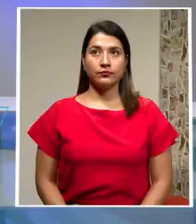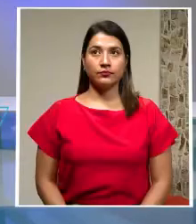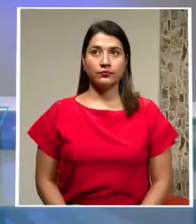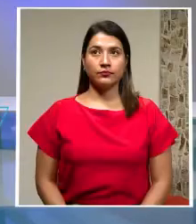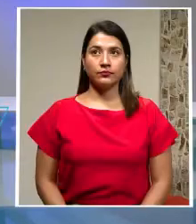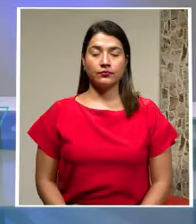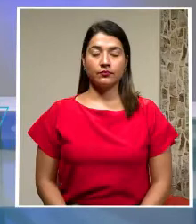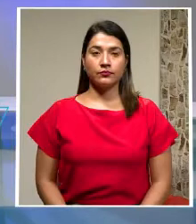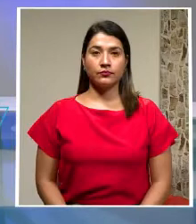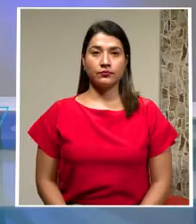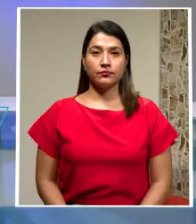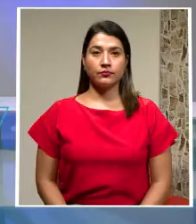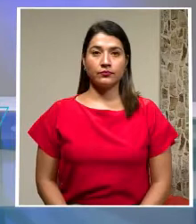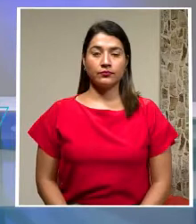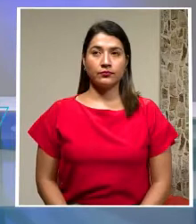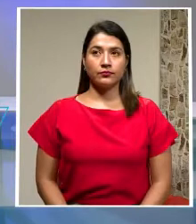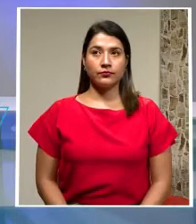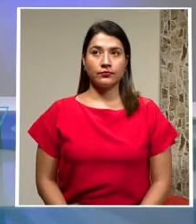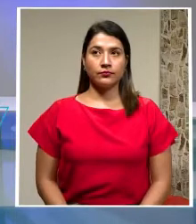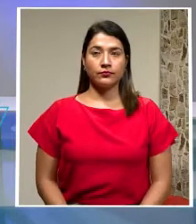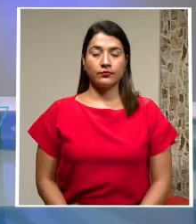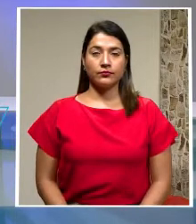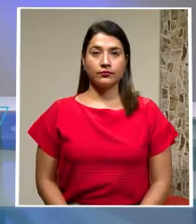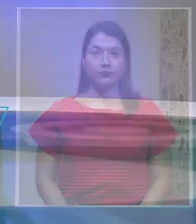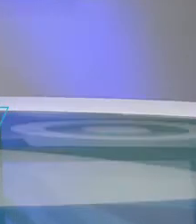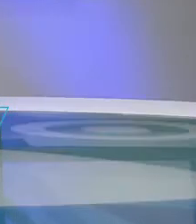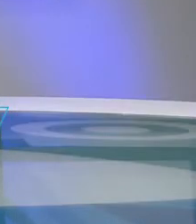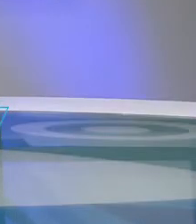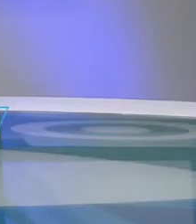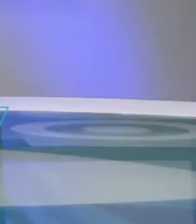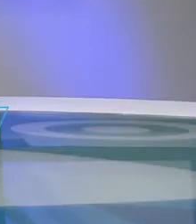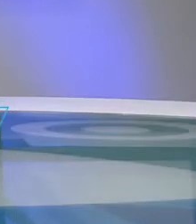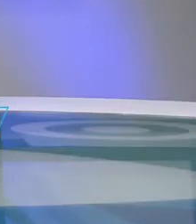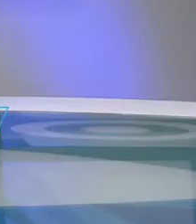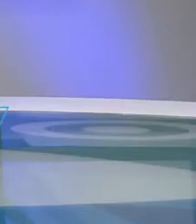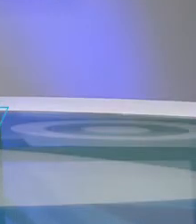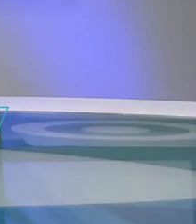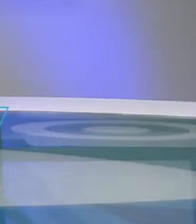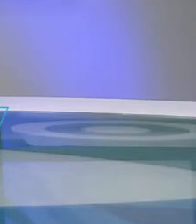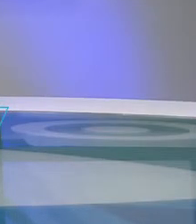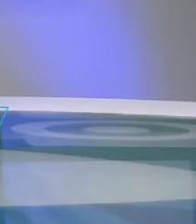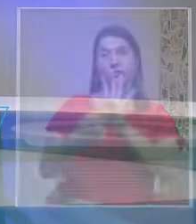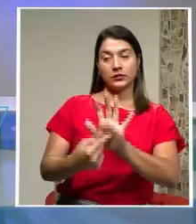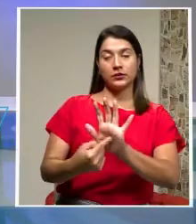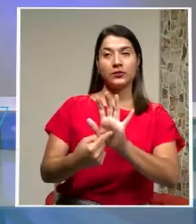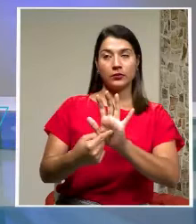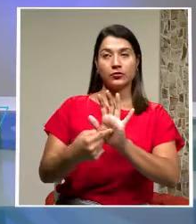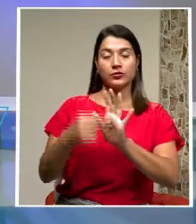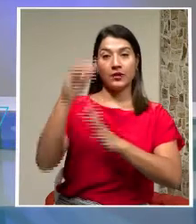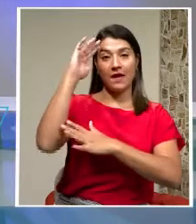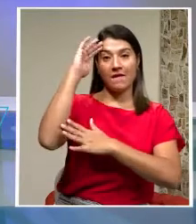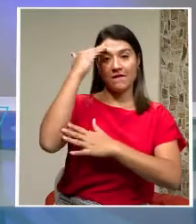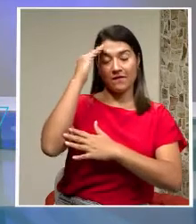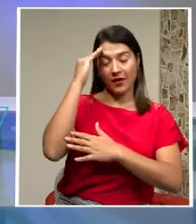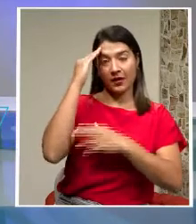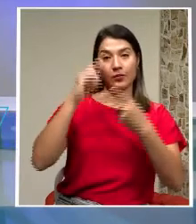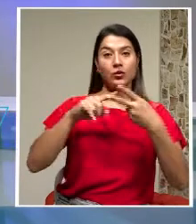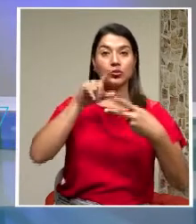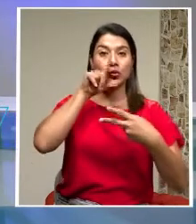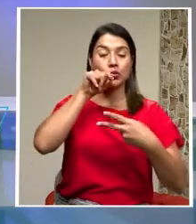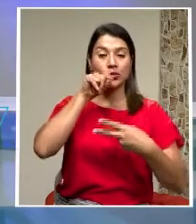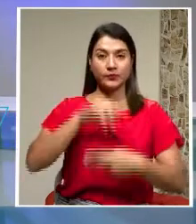nuestras redes sociales de Facebook y Twitter en las direcciones que aparecen ahora en la pantalla de su televisor.